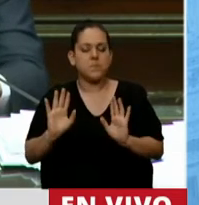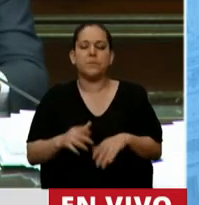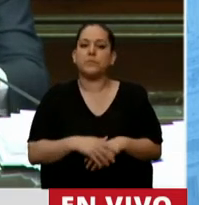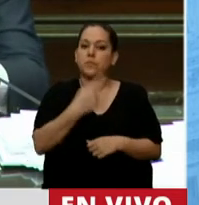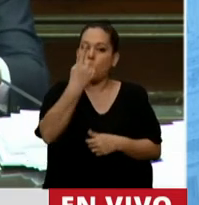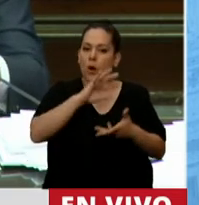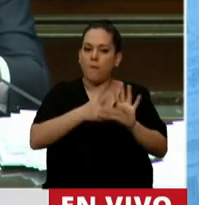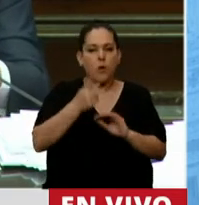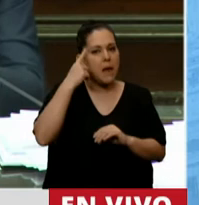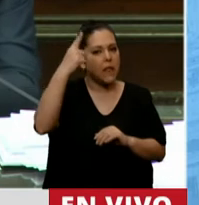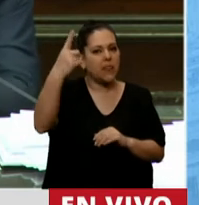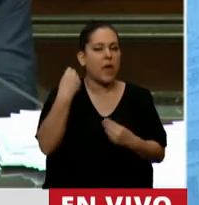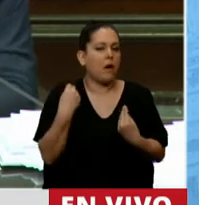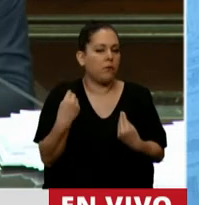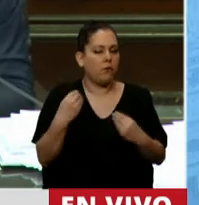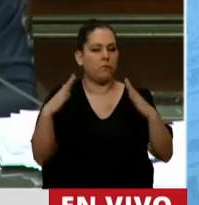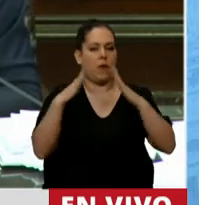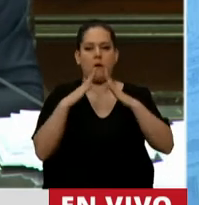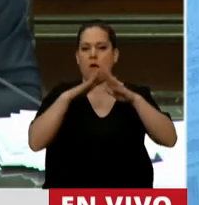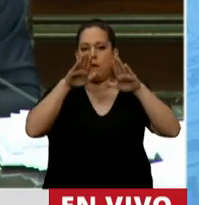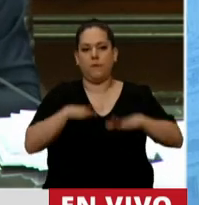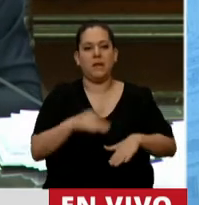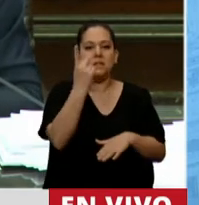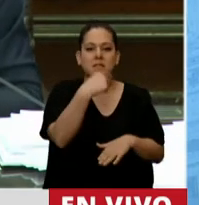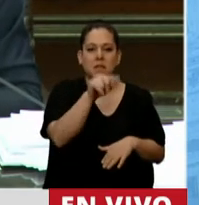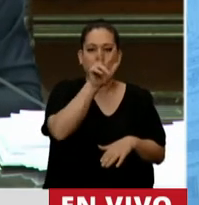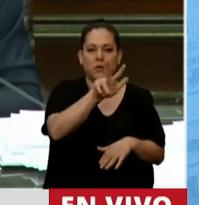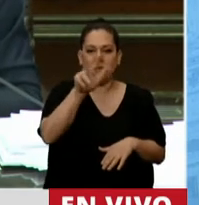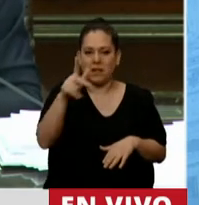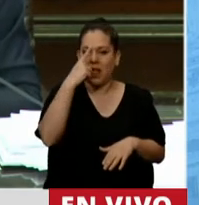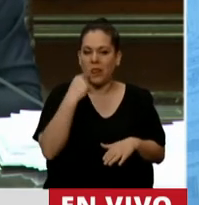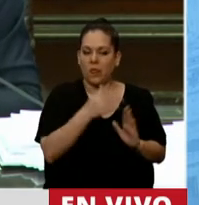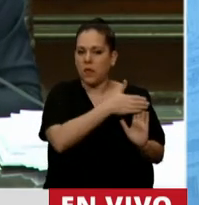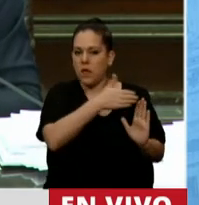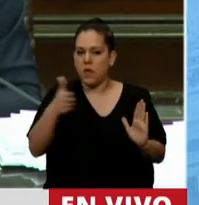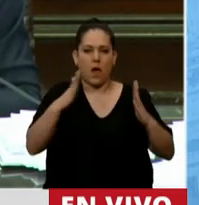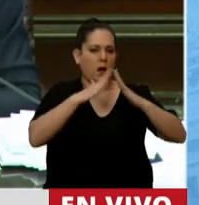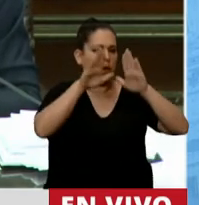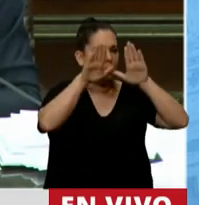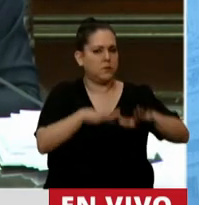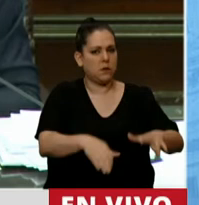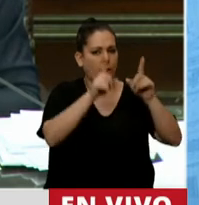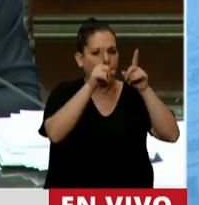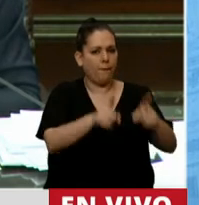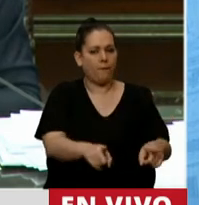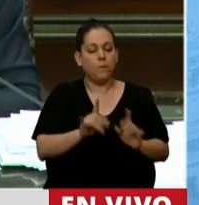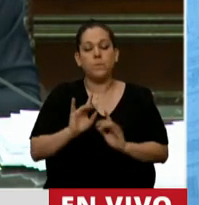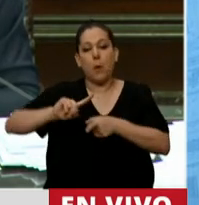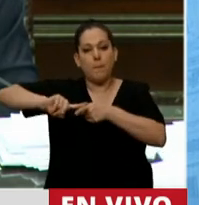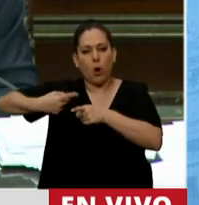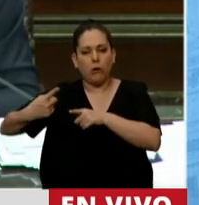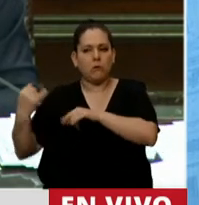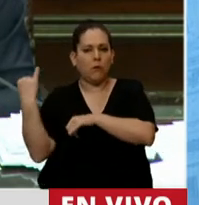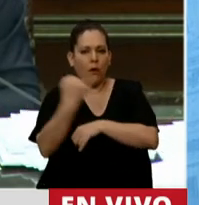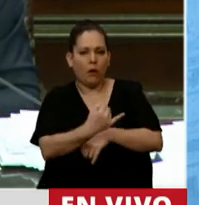básicamente encerrarnos en estos 133 días con una política donde se instaló el